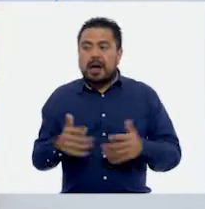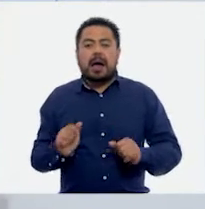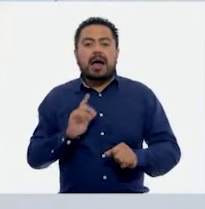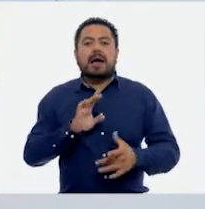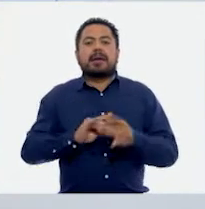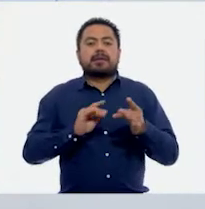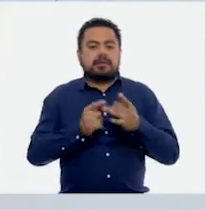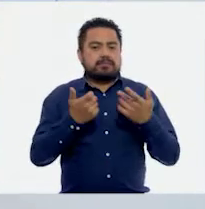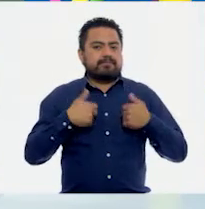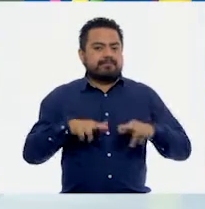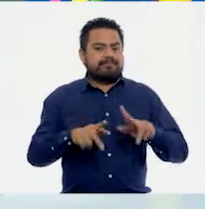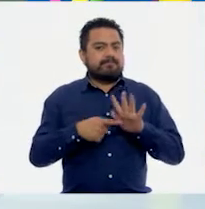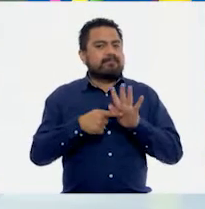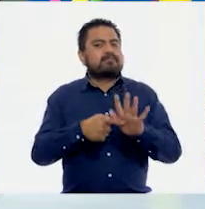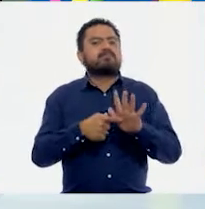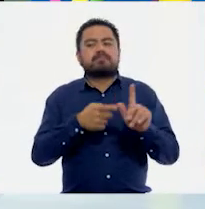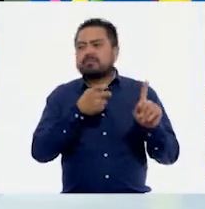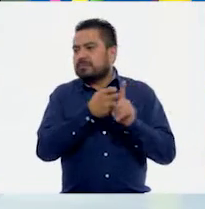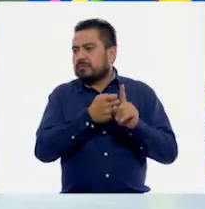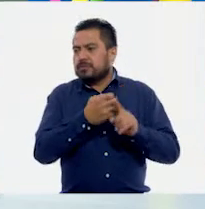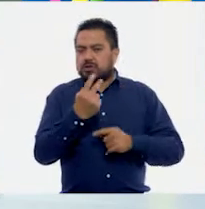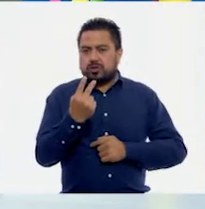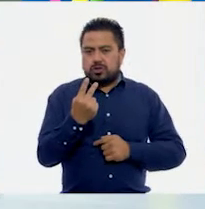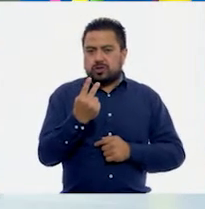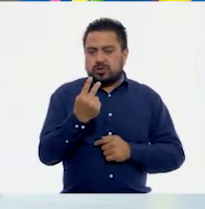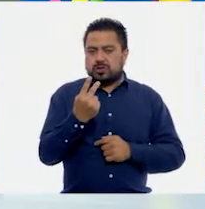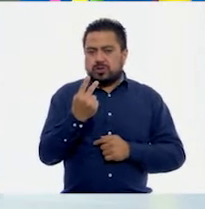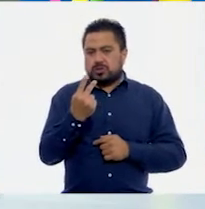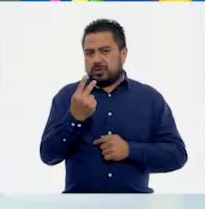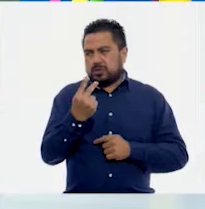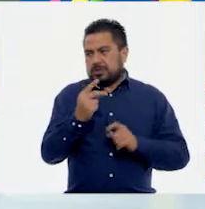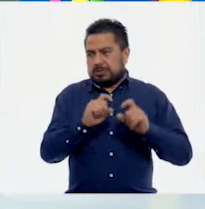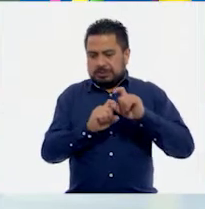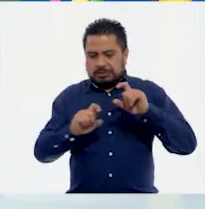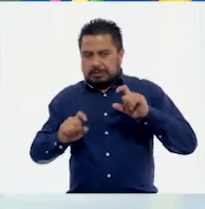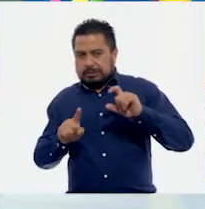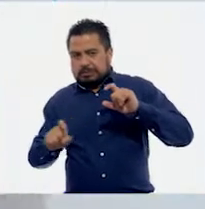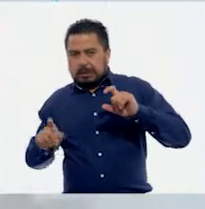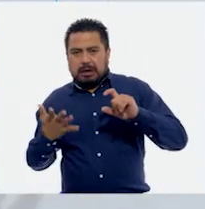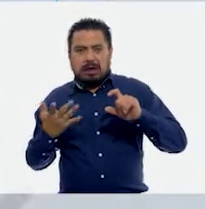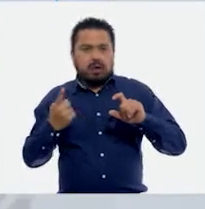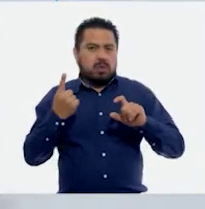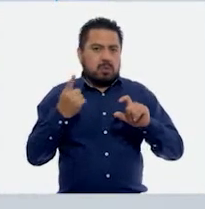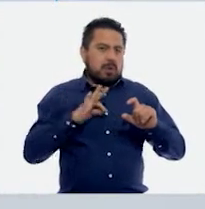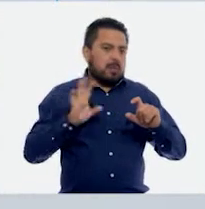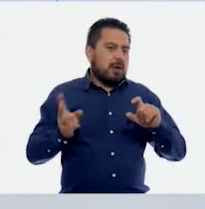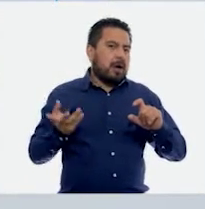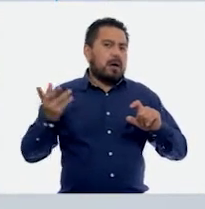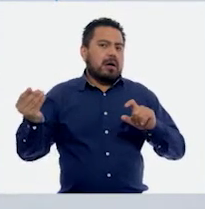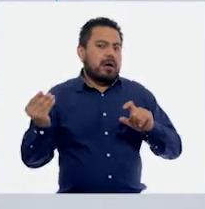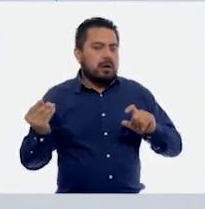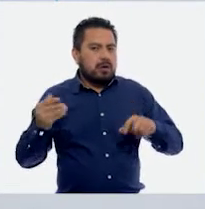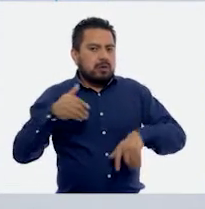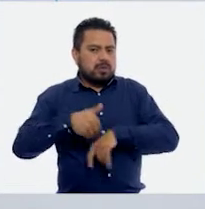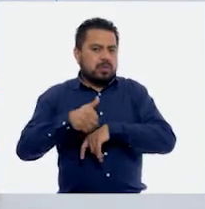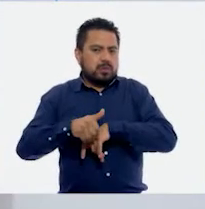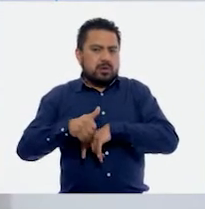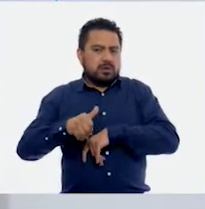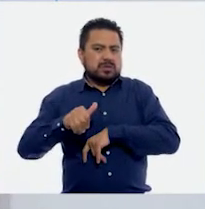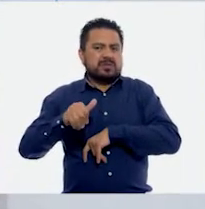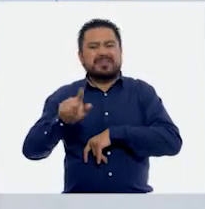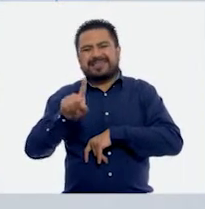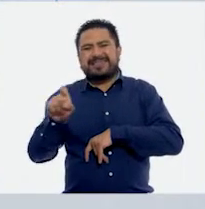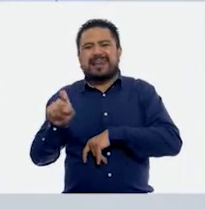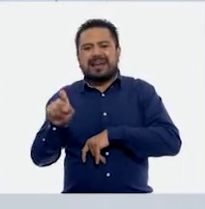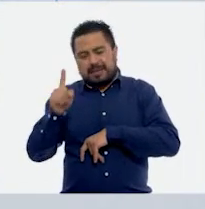digamos, representada la partima de los décimos. Ajá. No hay décimos, ponemos el 0. Y el 1 ya lo ponemos en el lugar de los centésimos para